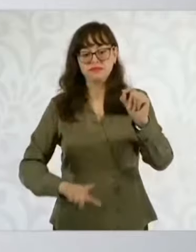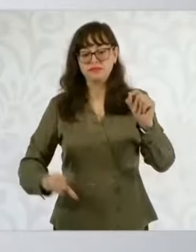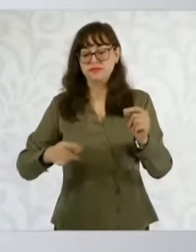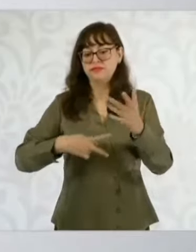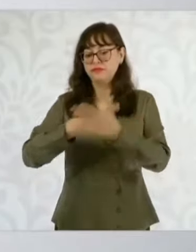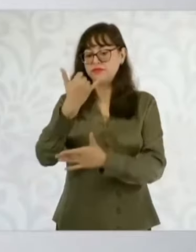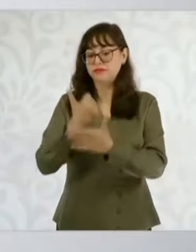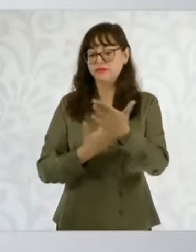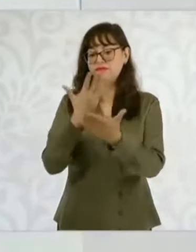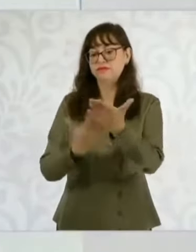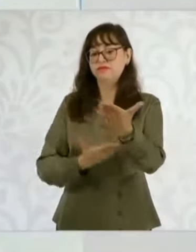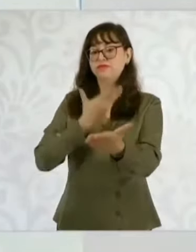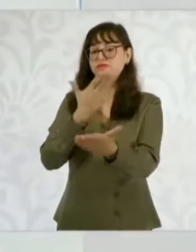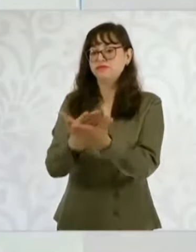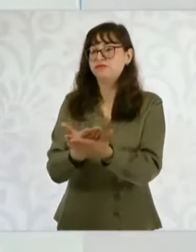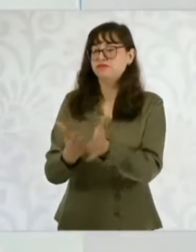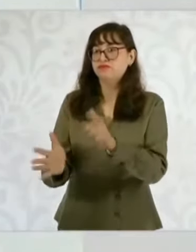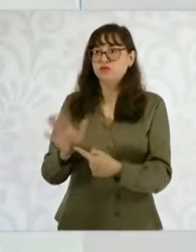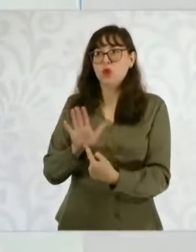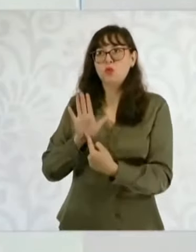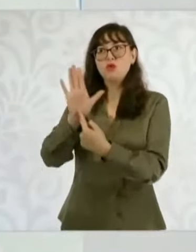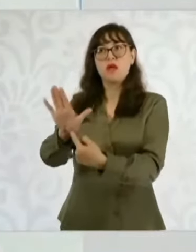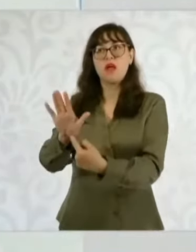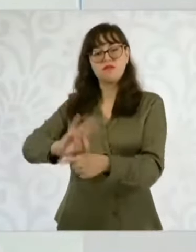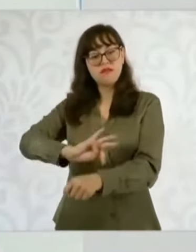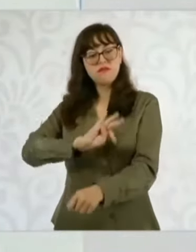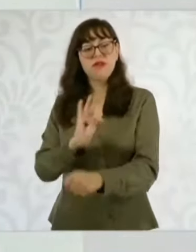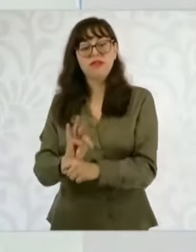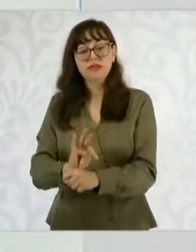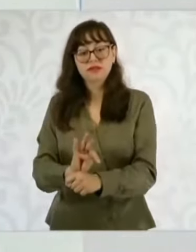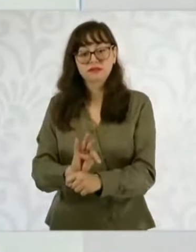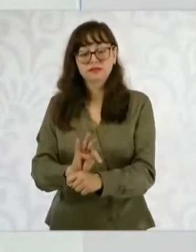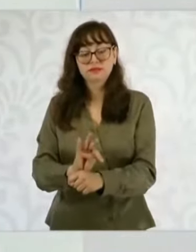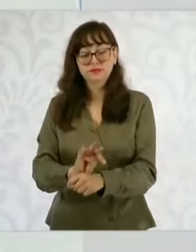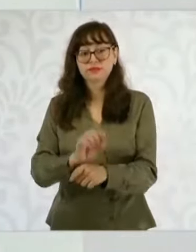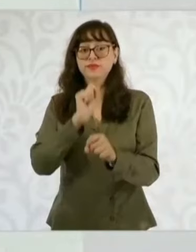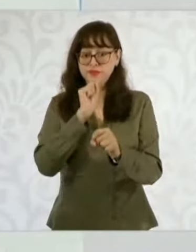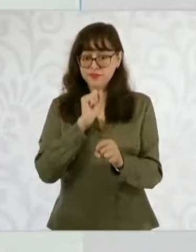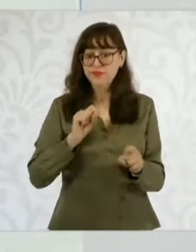proyecto y también a plantear,